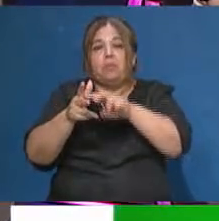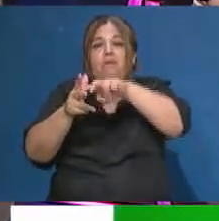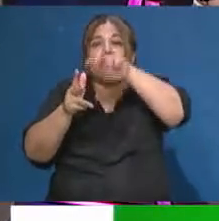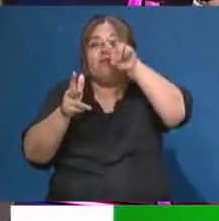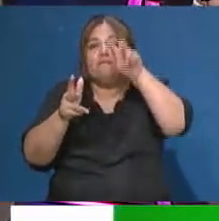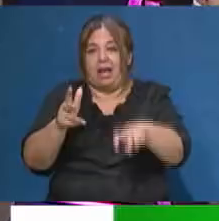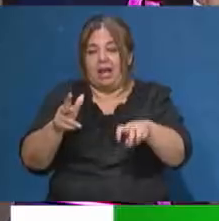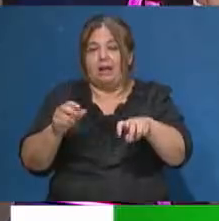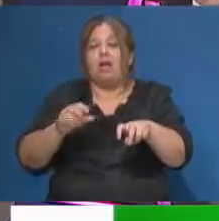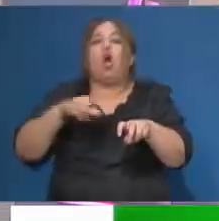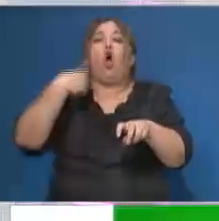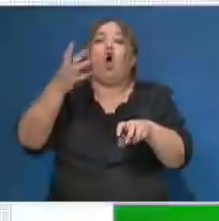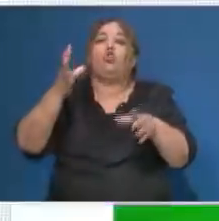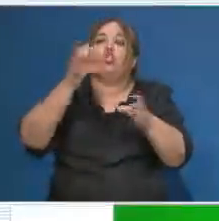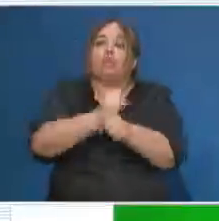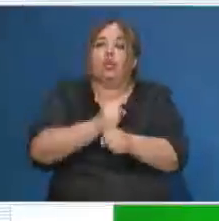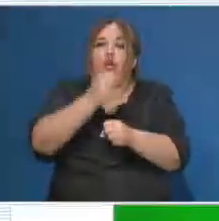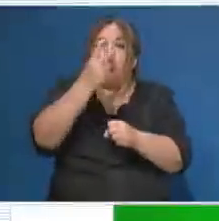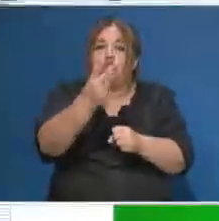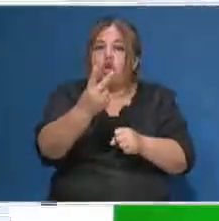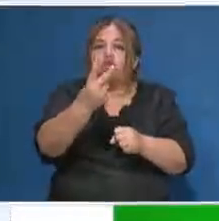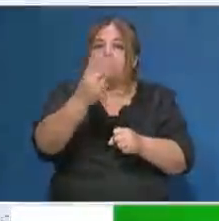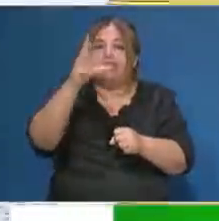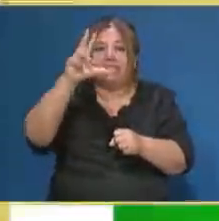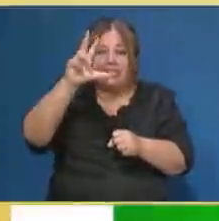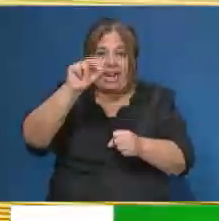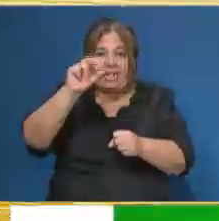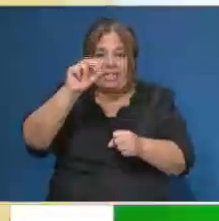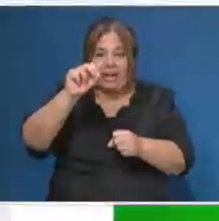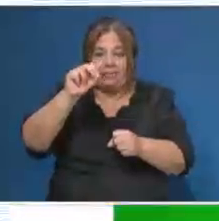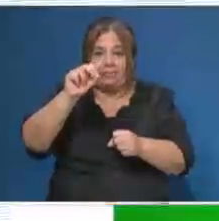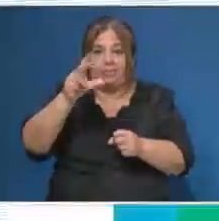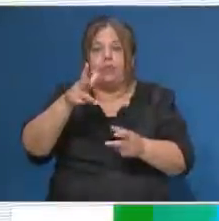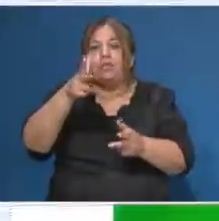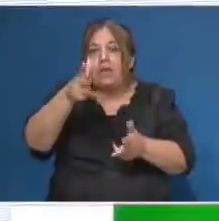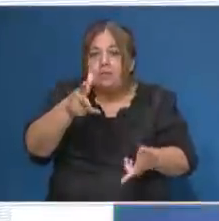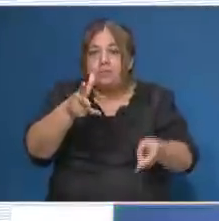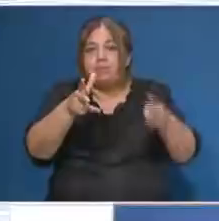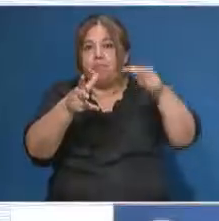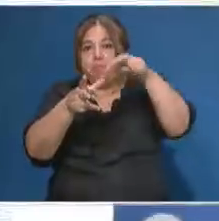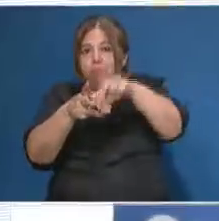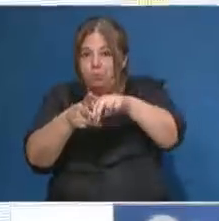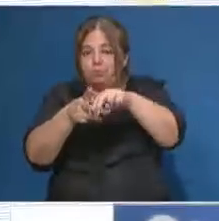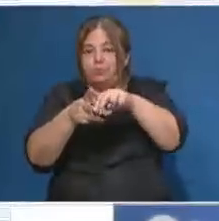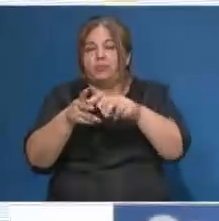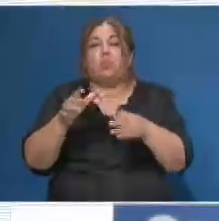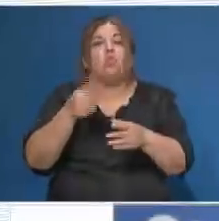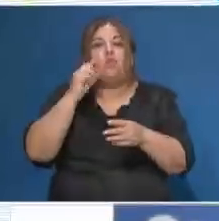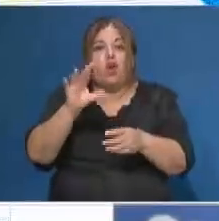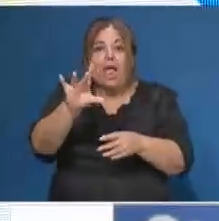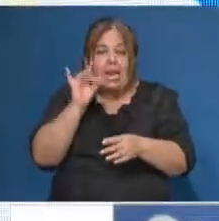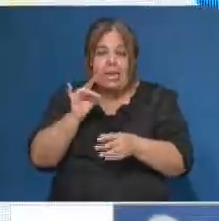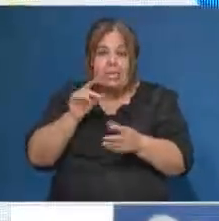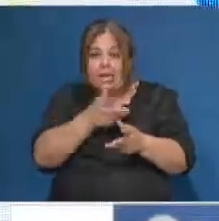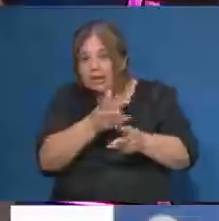.30. Perfecto. Hasta ahí va todo bien. Vamos a ir a la siguiente ventana. Cuando elegís el recorrido, te muestra esto, ¿sí? Ya